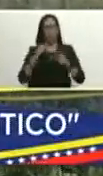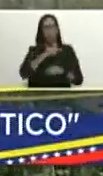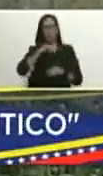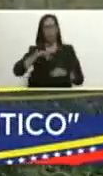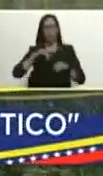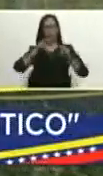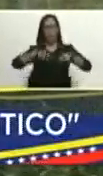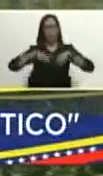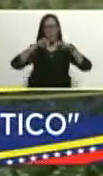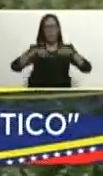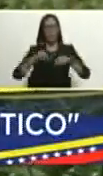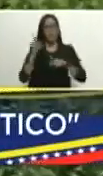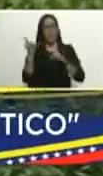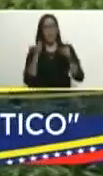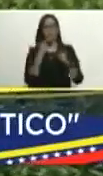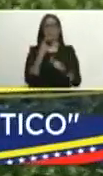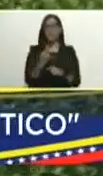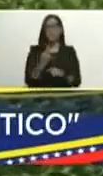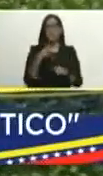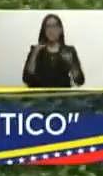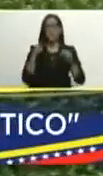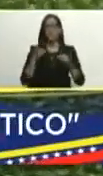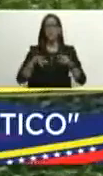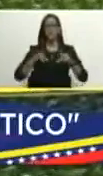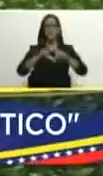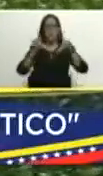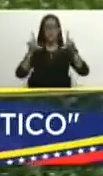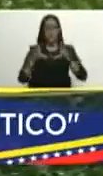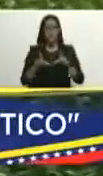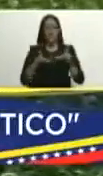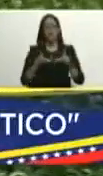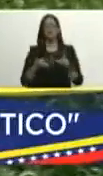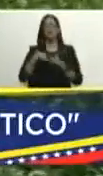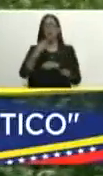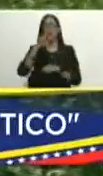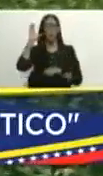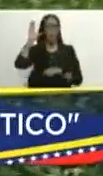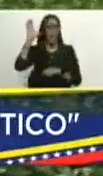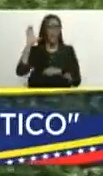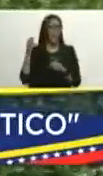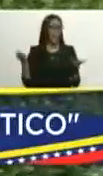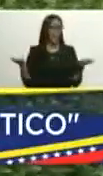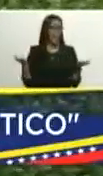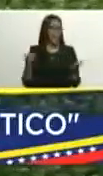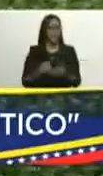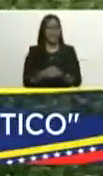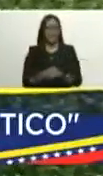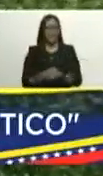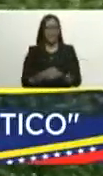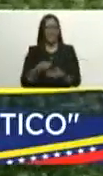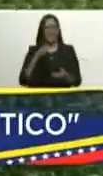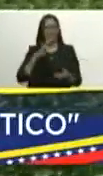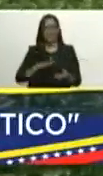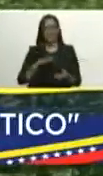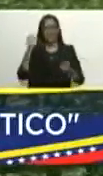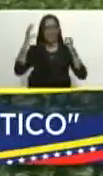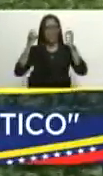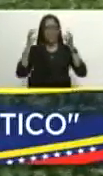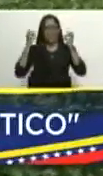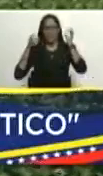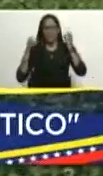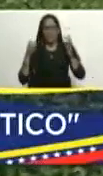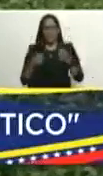Por allí, uno decía que estas son imágenes de otro país, vaya el que está detrás de un Twitter o de una red